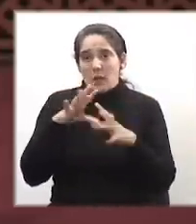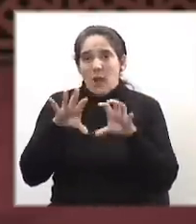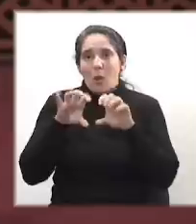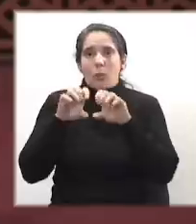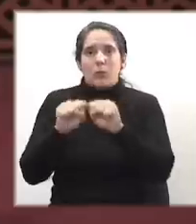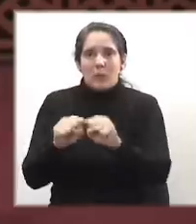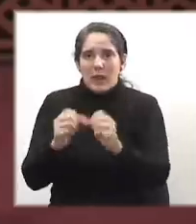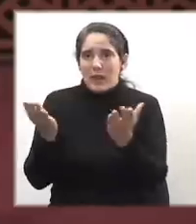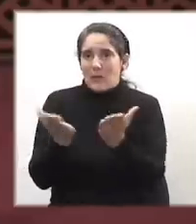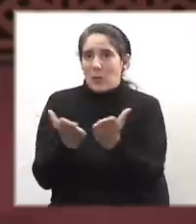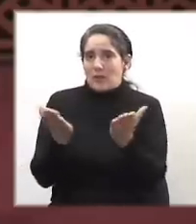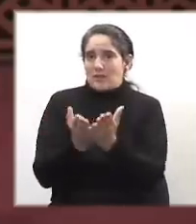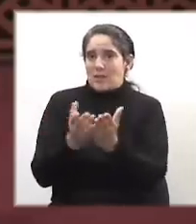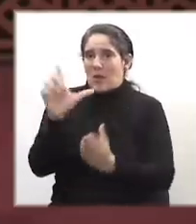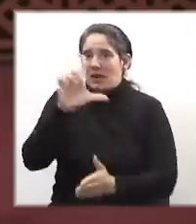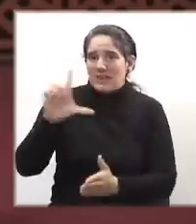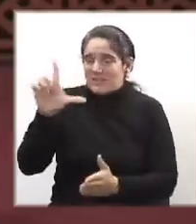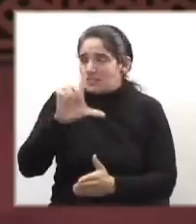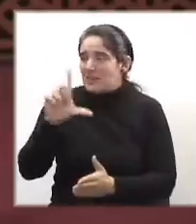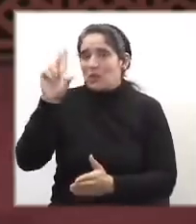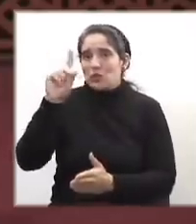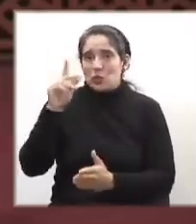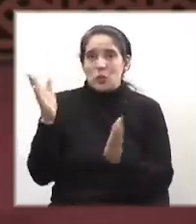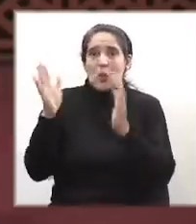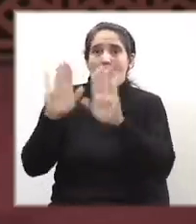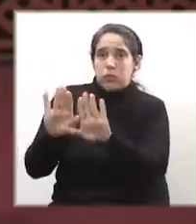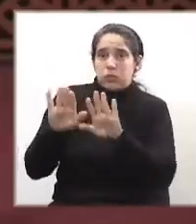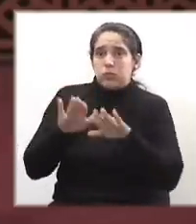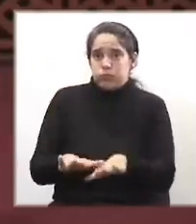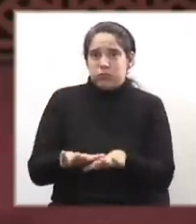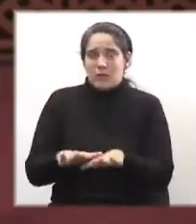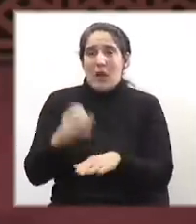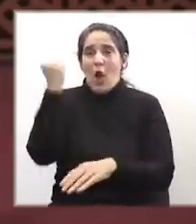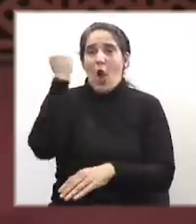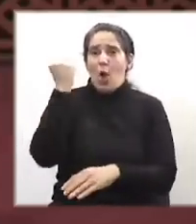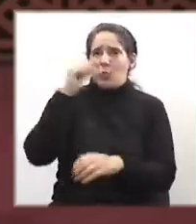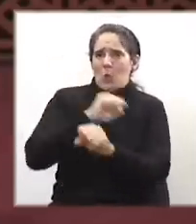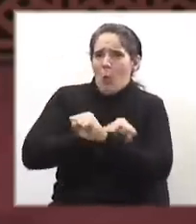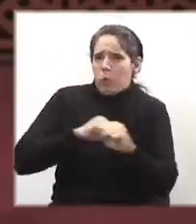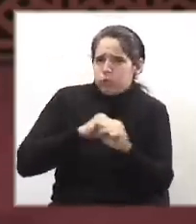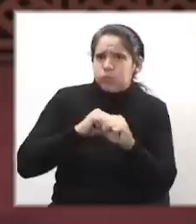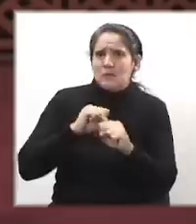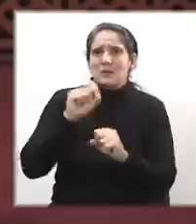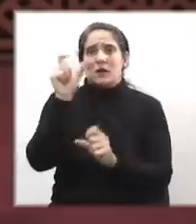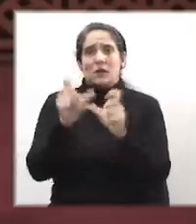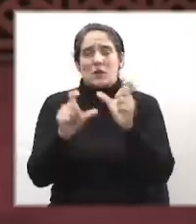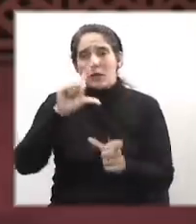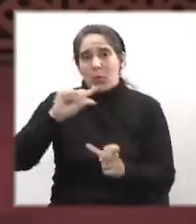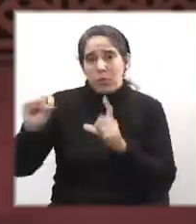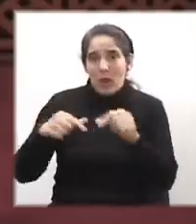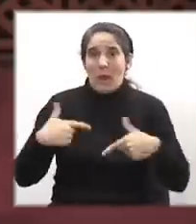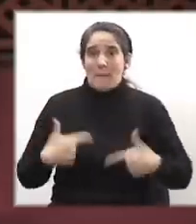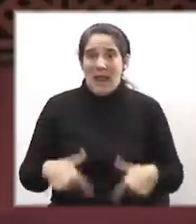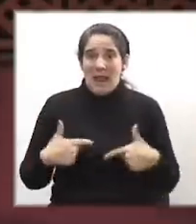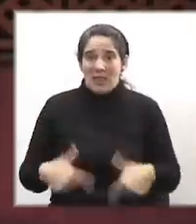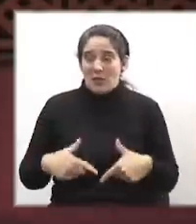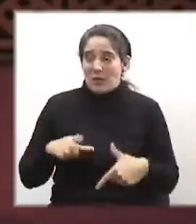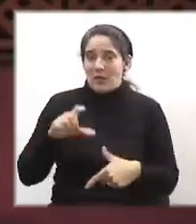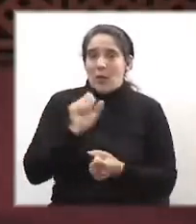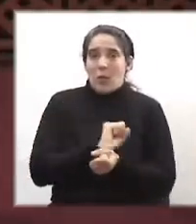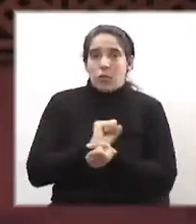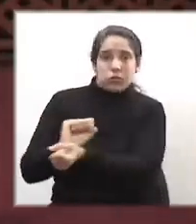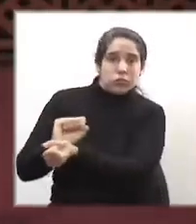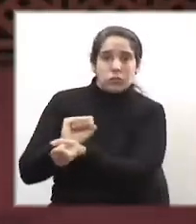de centros de enseñanza, quema de ómnibus, atentados con bombas, secuestros de embajadores extranjeros y autoridades